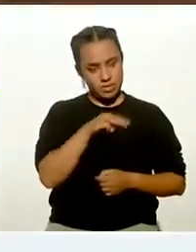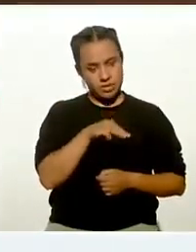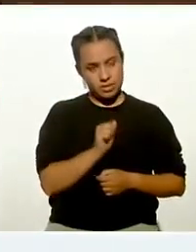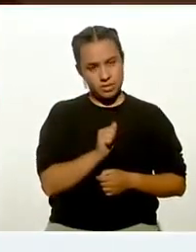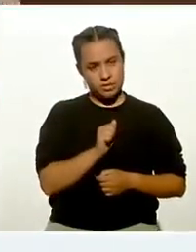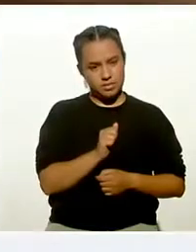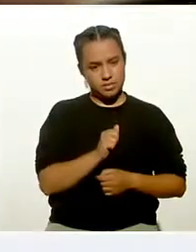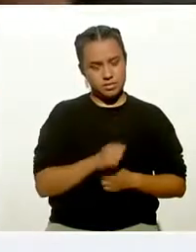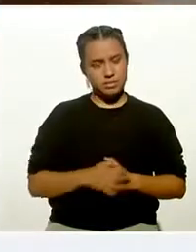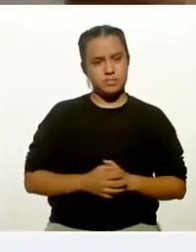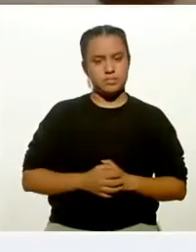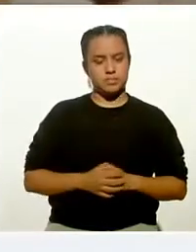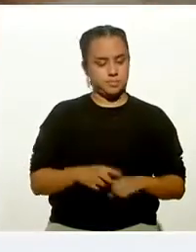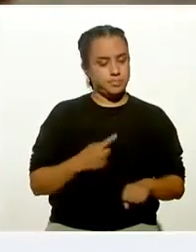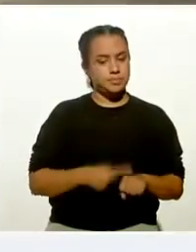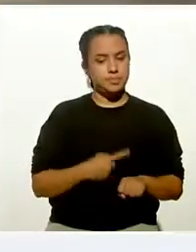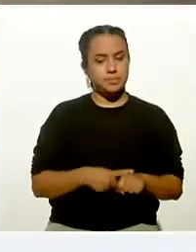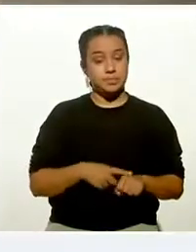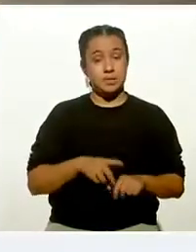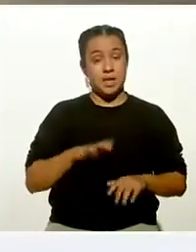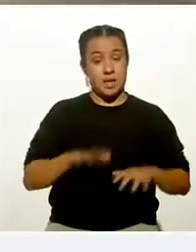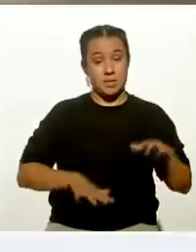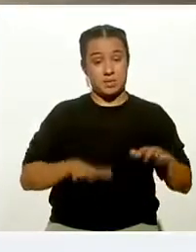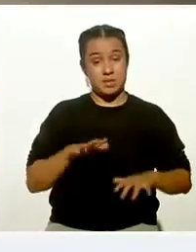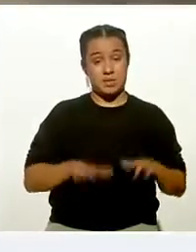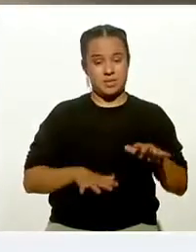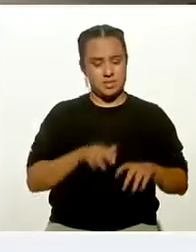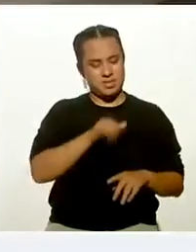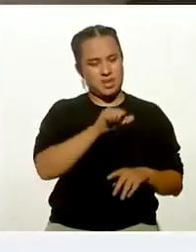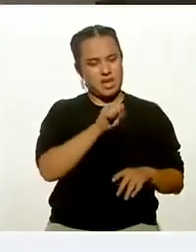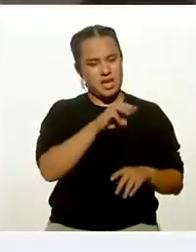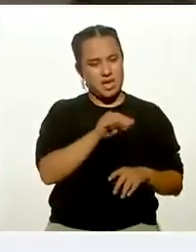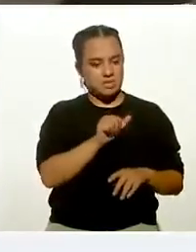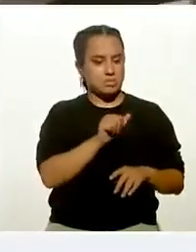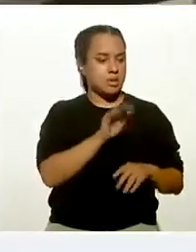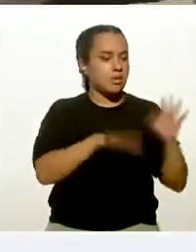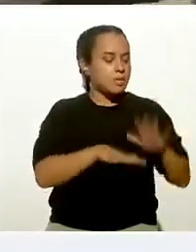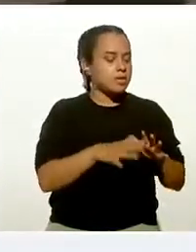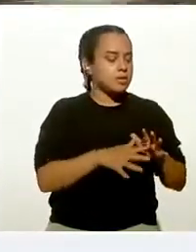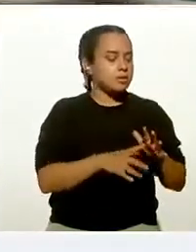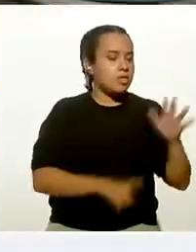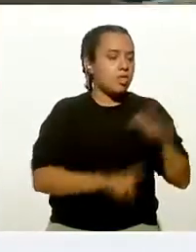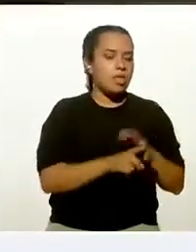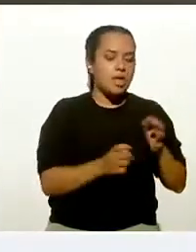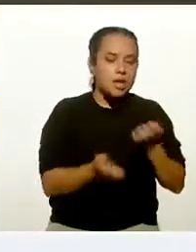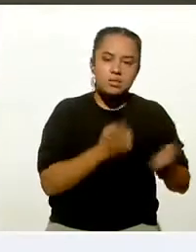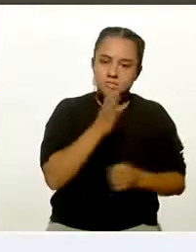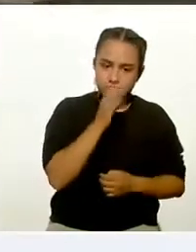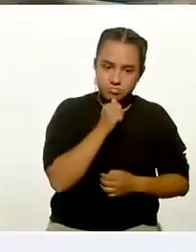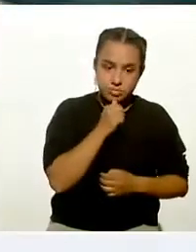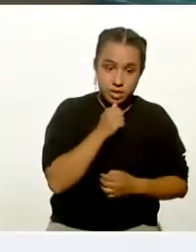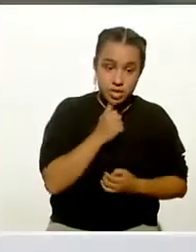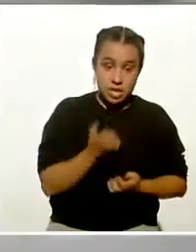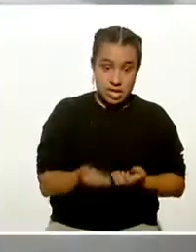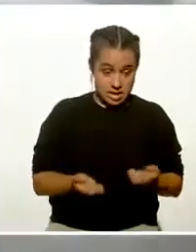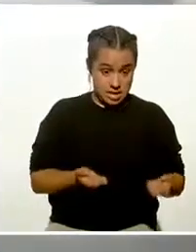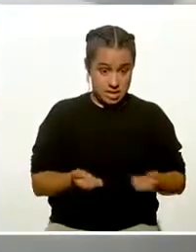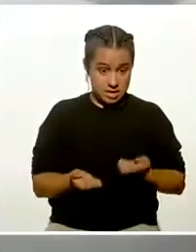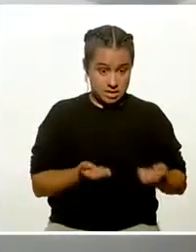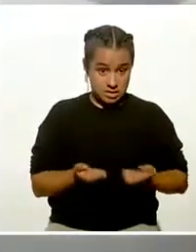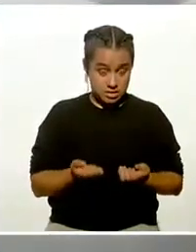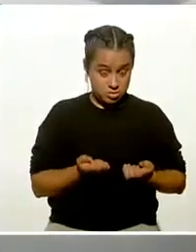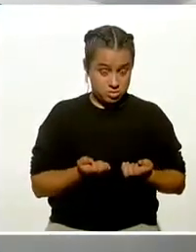una enfermedad. A veces hay asma inducido por ejercicio. El ejercicio no está